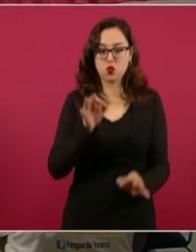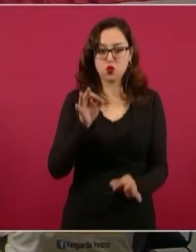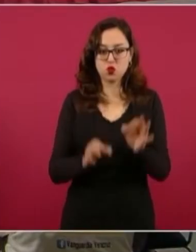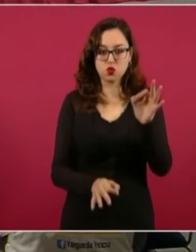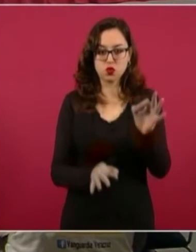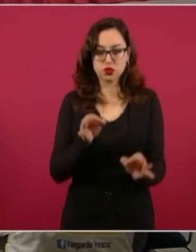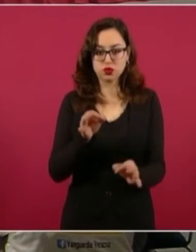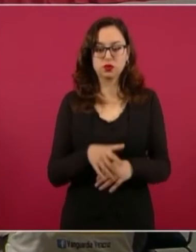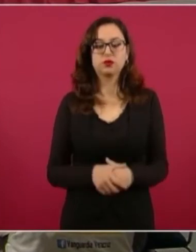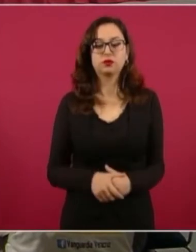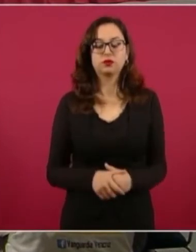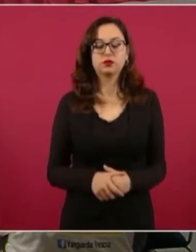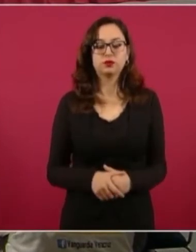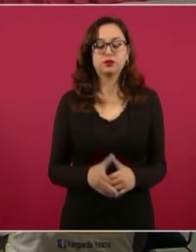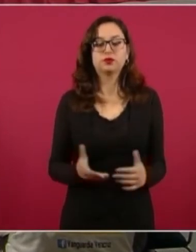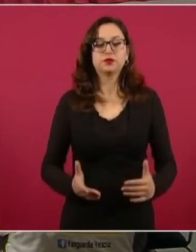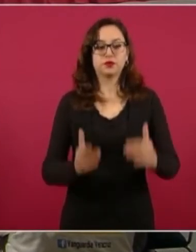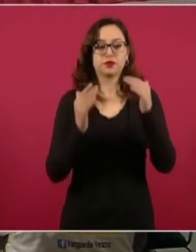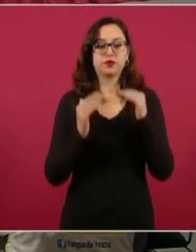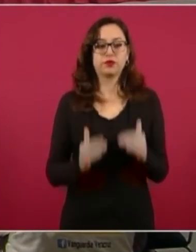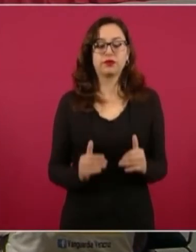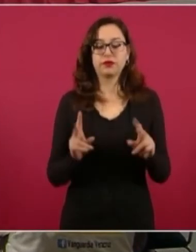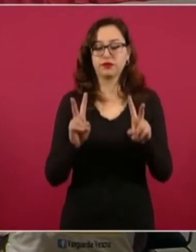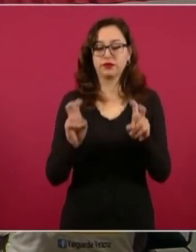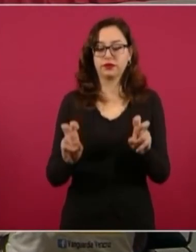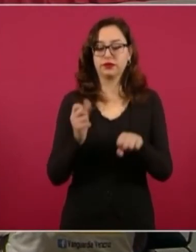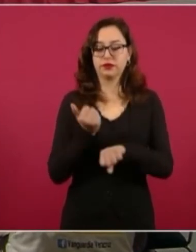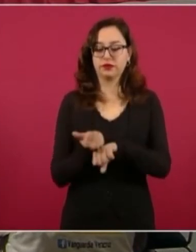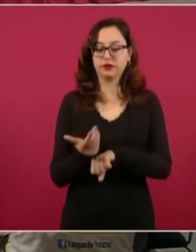informó para Noticias TVT, Flor García.